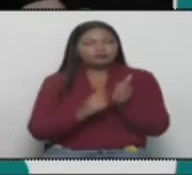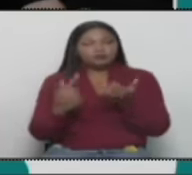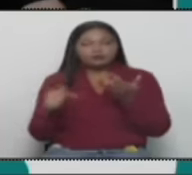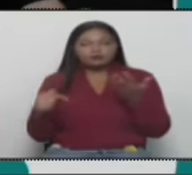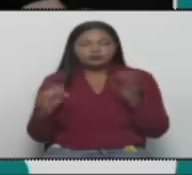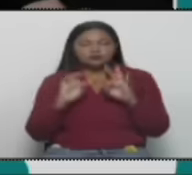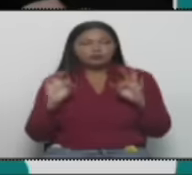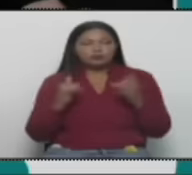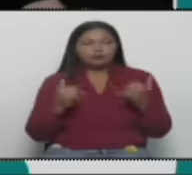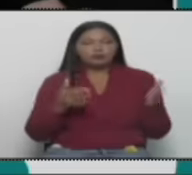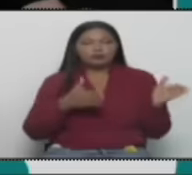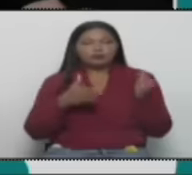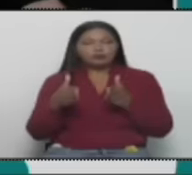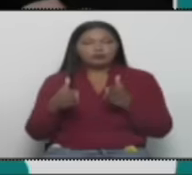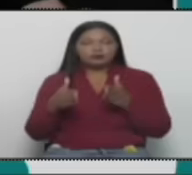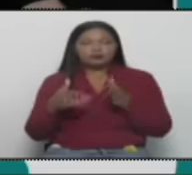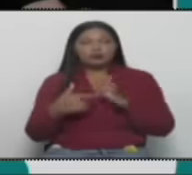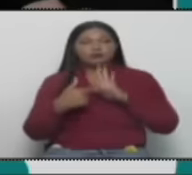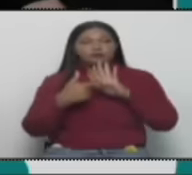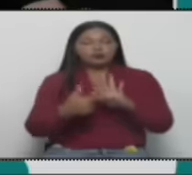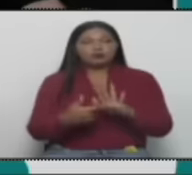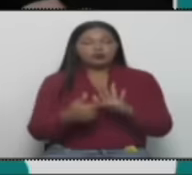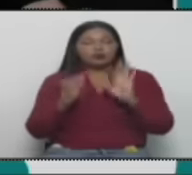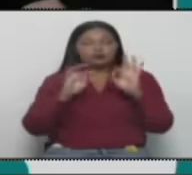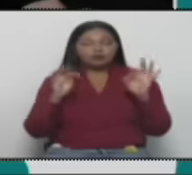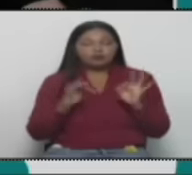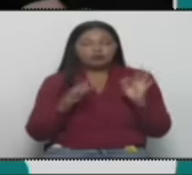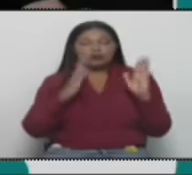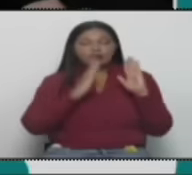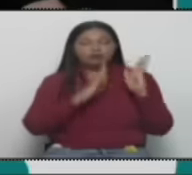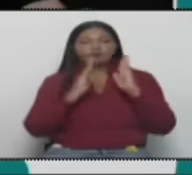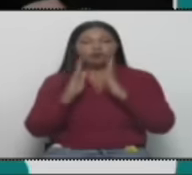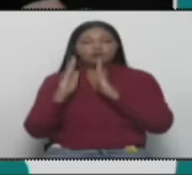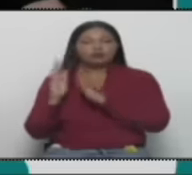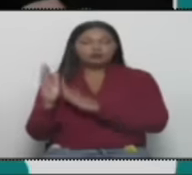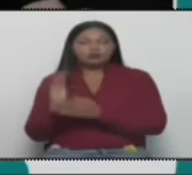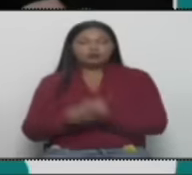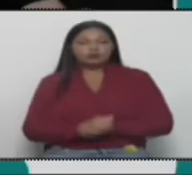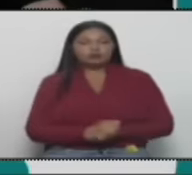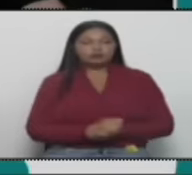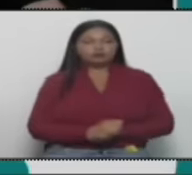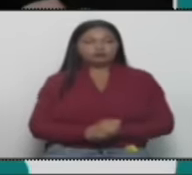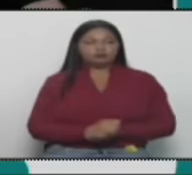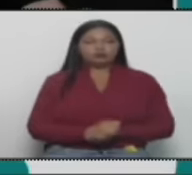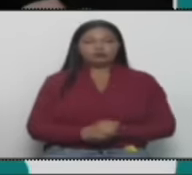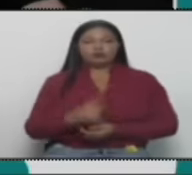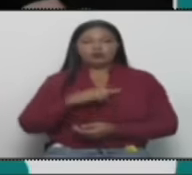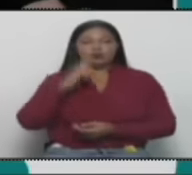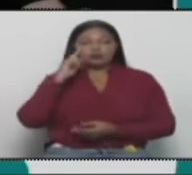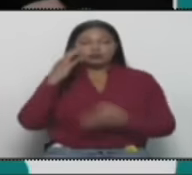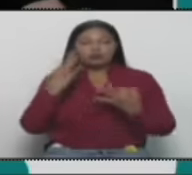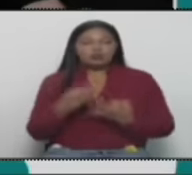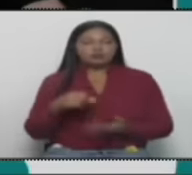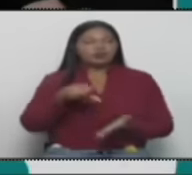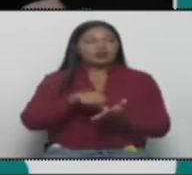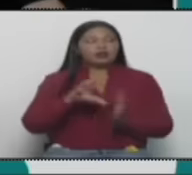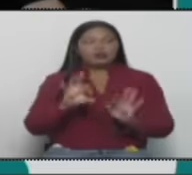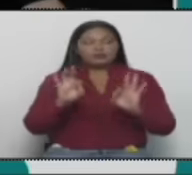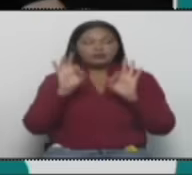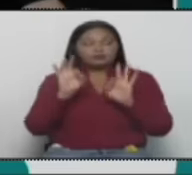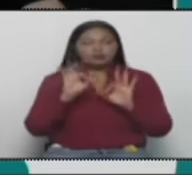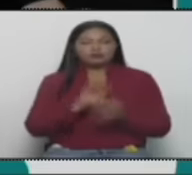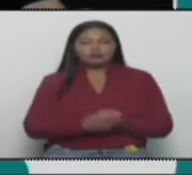de desplazar los mecanismos y estructuras para la seguridad ciudadana en particular.